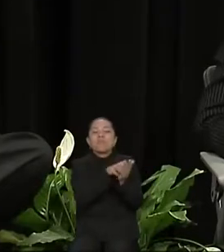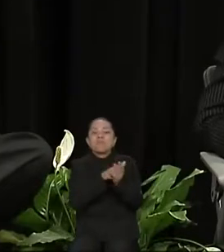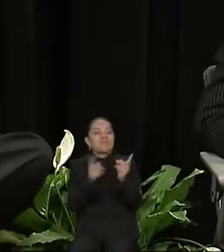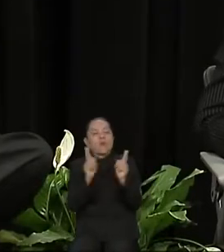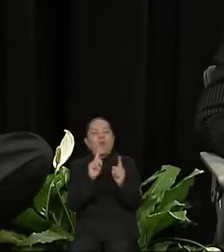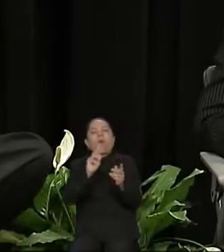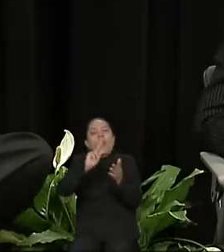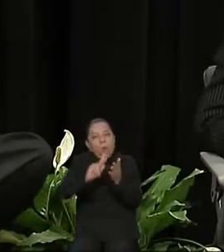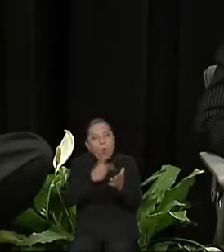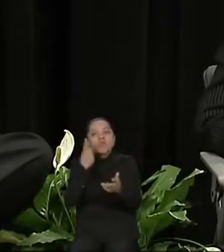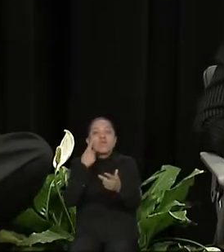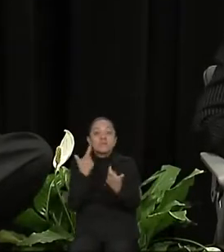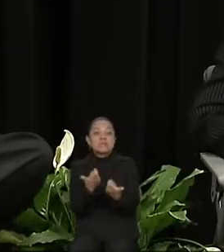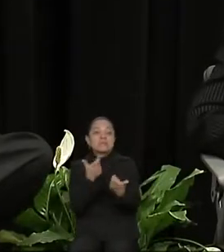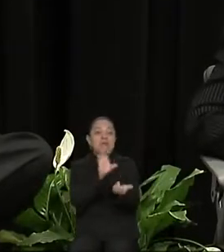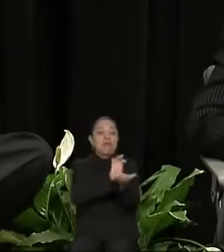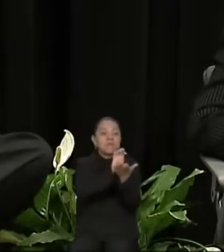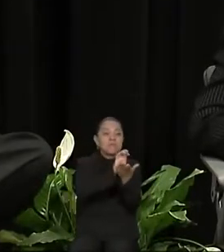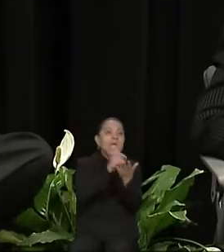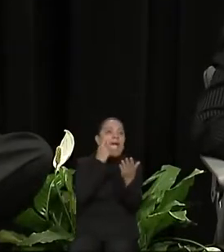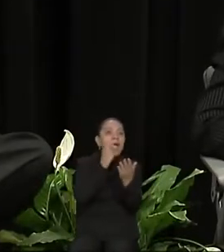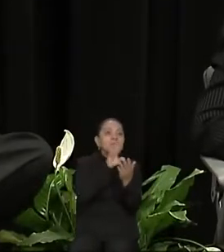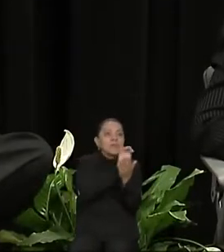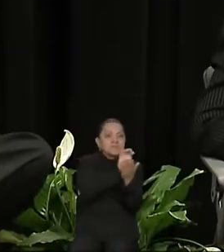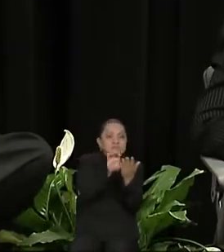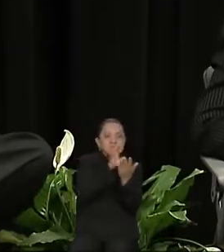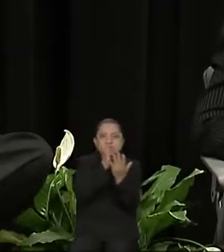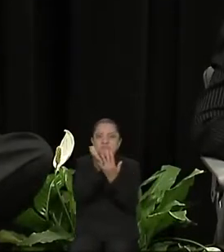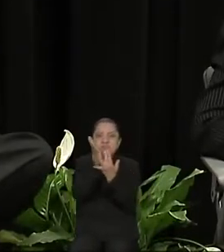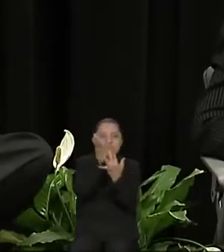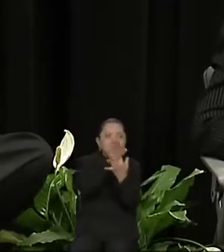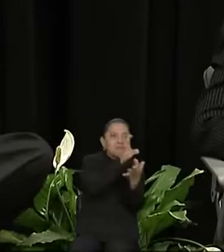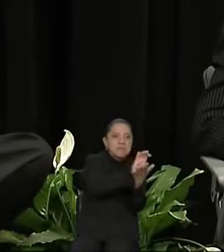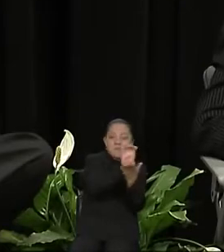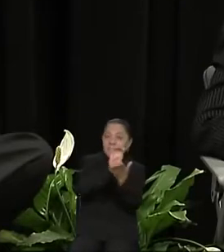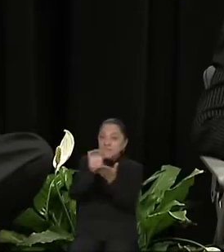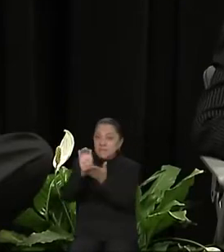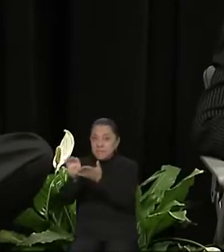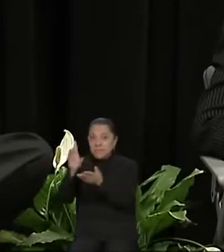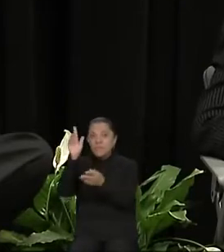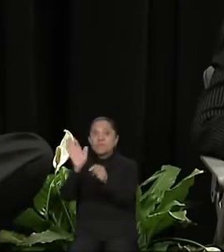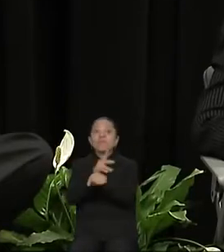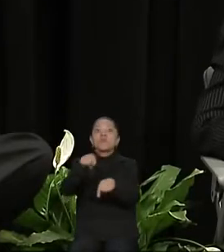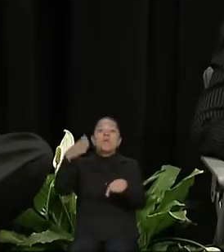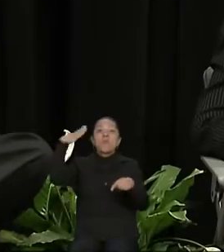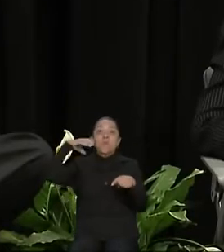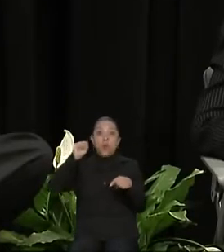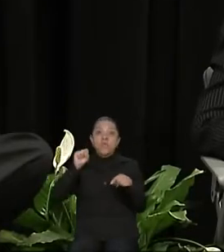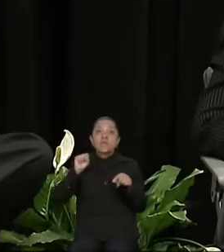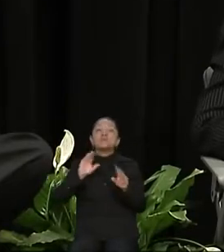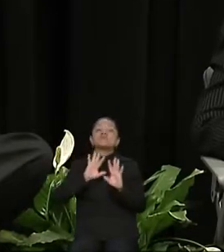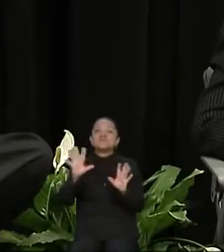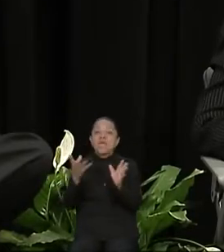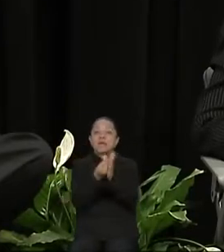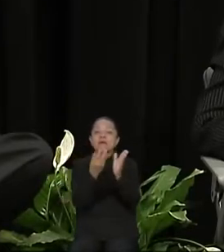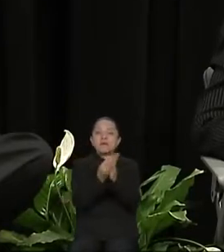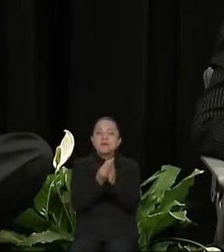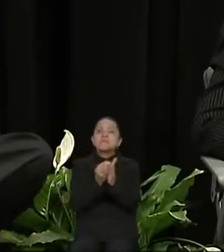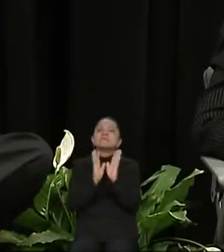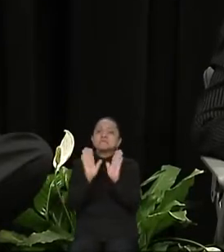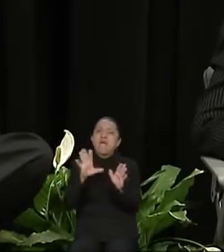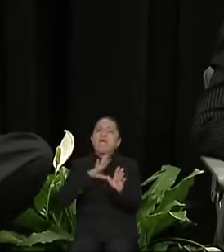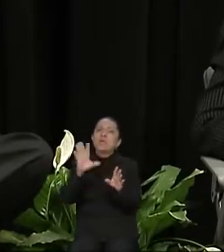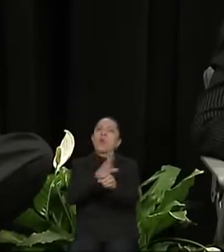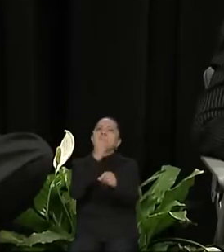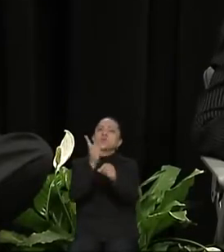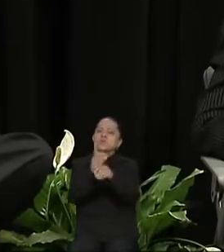recurso a programas que en Morelos ya se están implementando y que son una oportunidad de trabajo a las madres jefas de familia, a los productores del